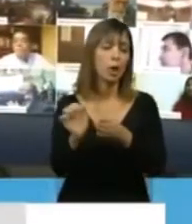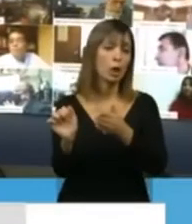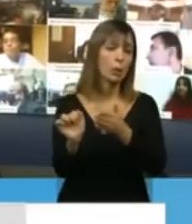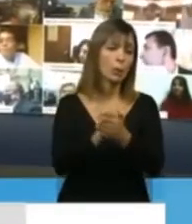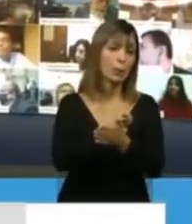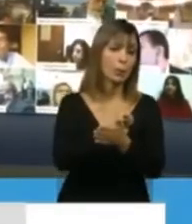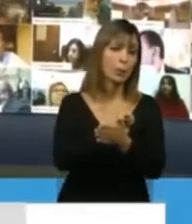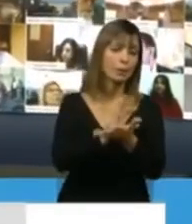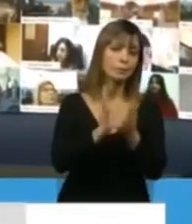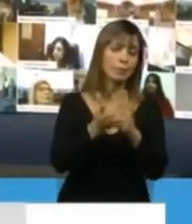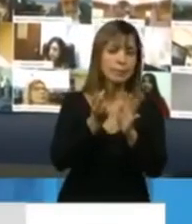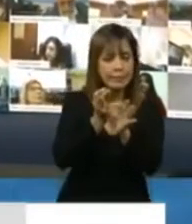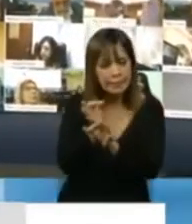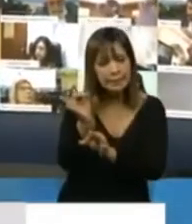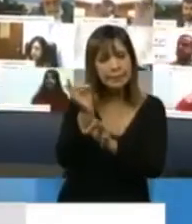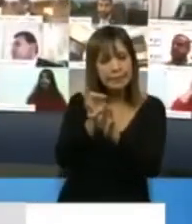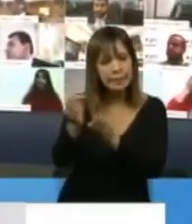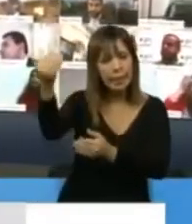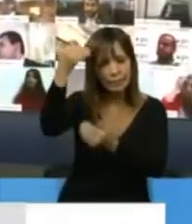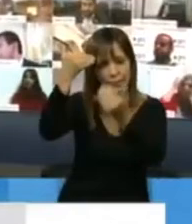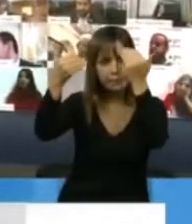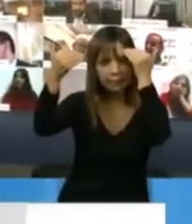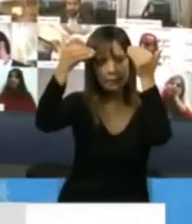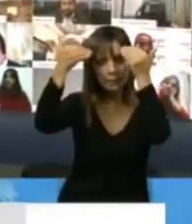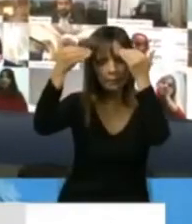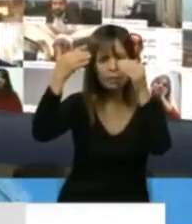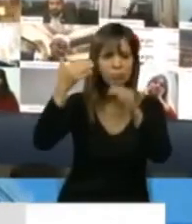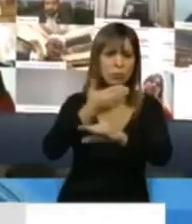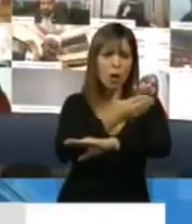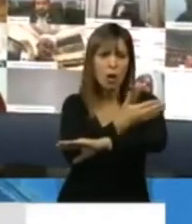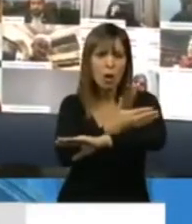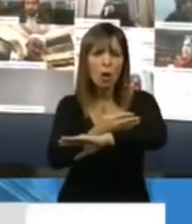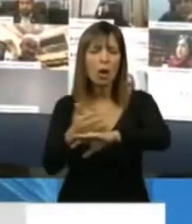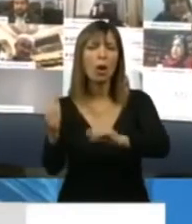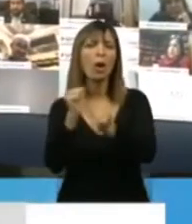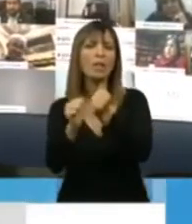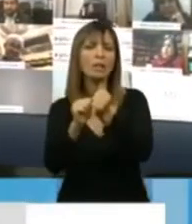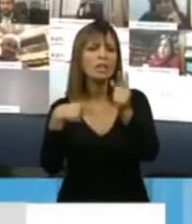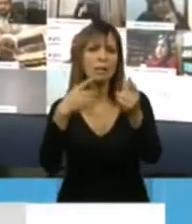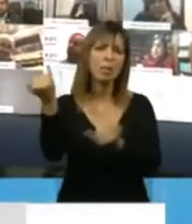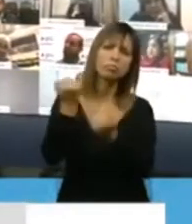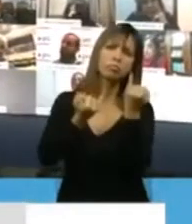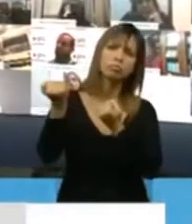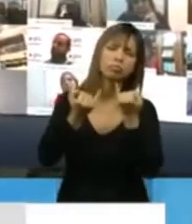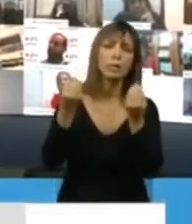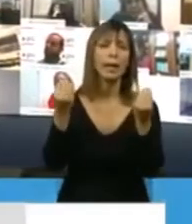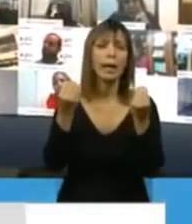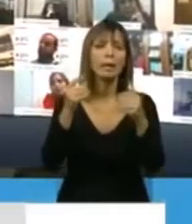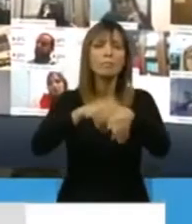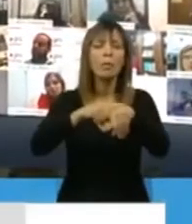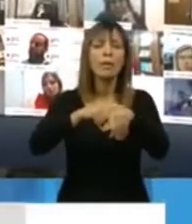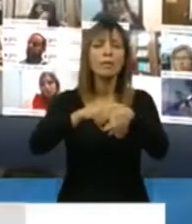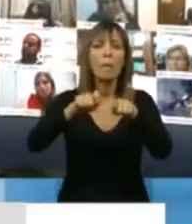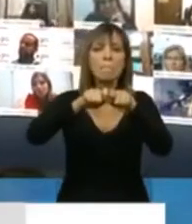educado a lo largo de nuestra historia que en las pandemias, en las crisis mundiales, iban a